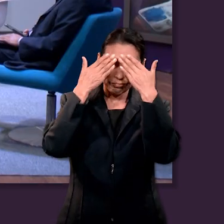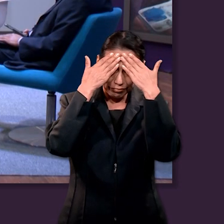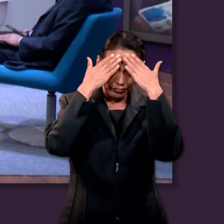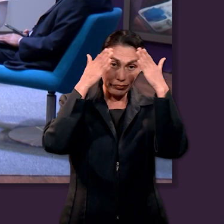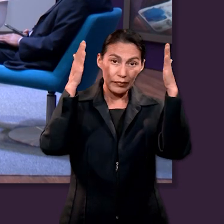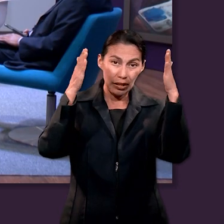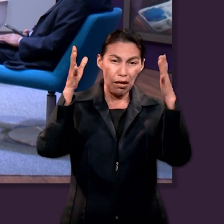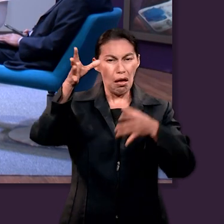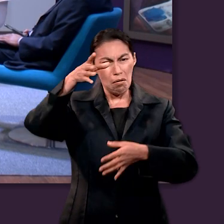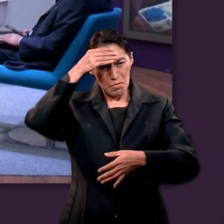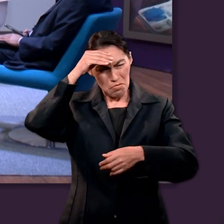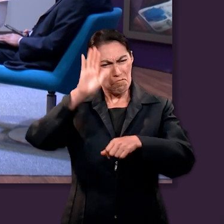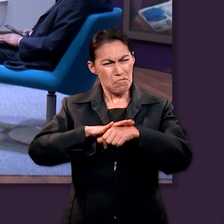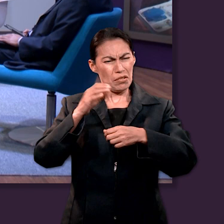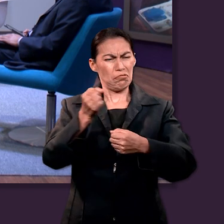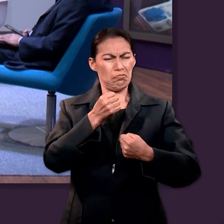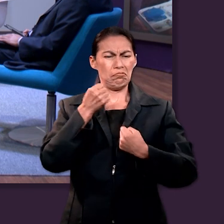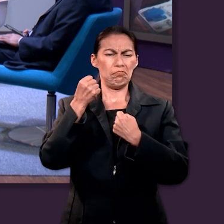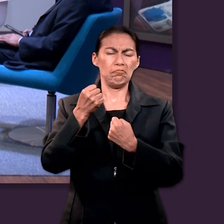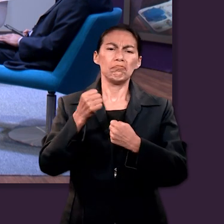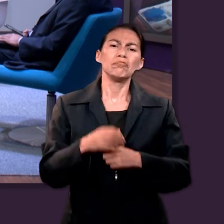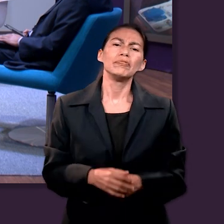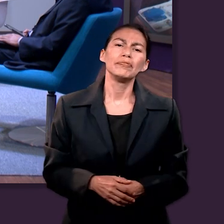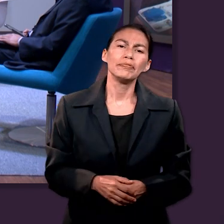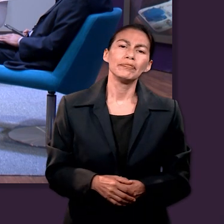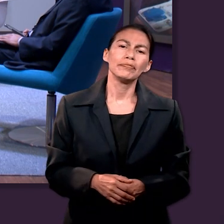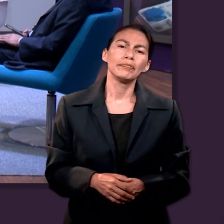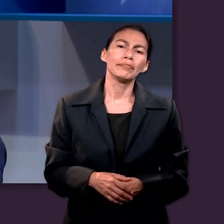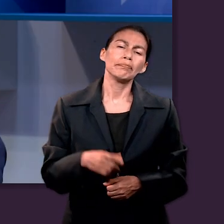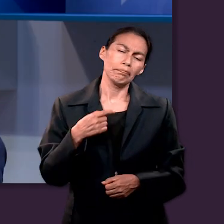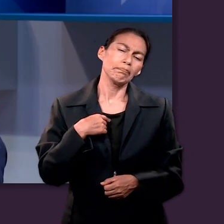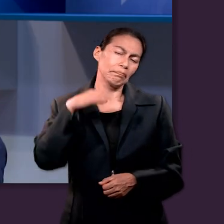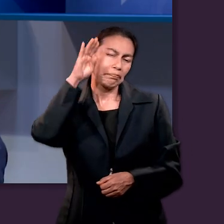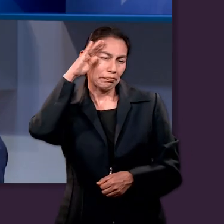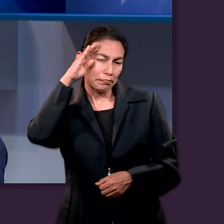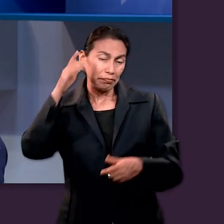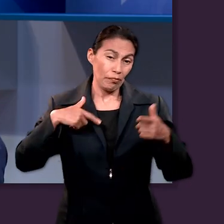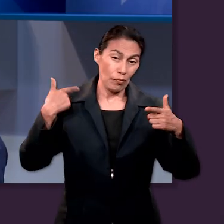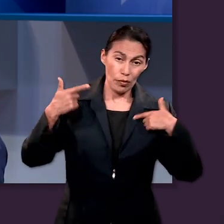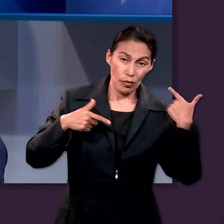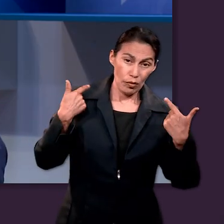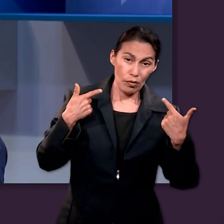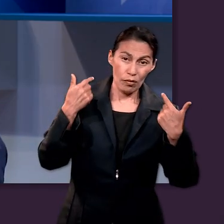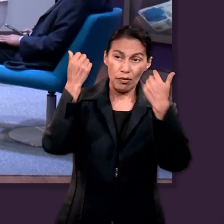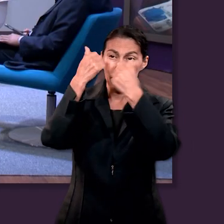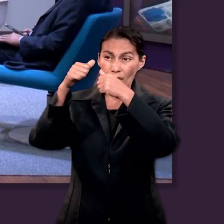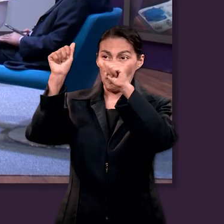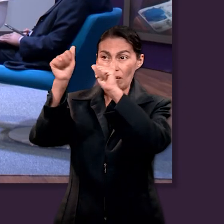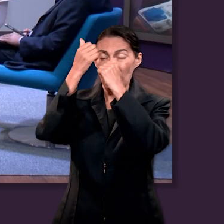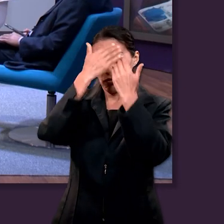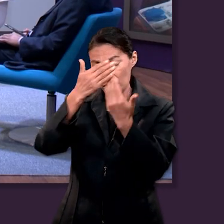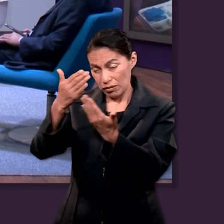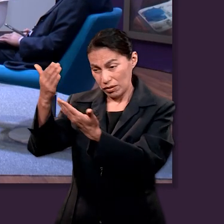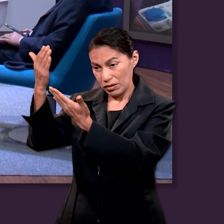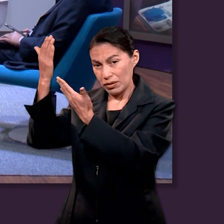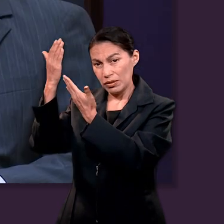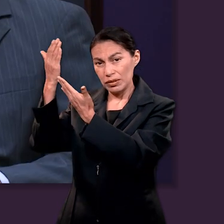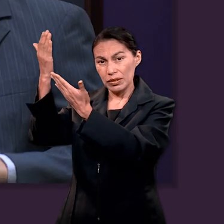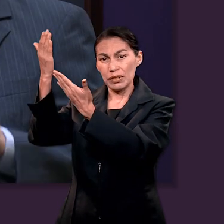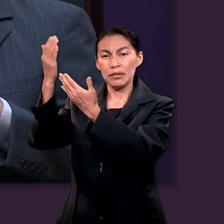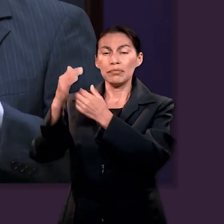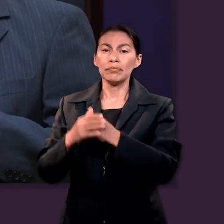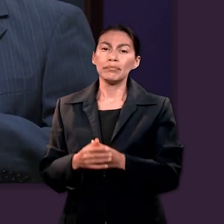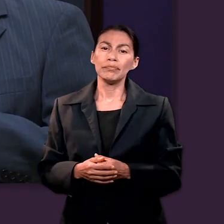verdad que ya tienes, ¿no? O te instruye para que te fortalezcas a través de ella. Sí, también pienso que el gozo y la alabanza,